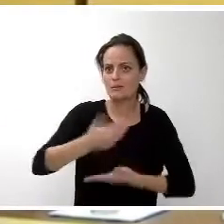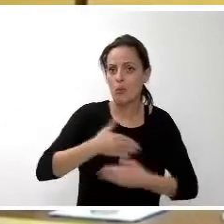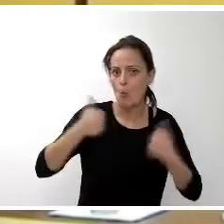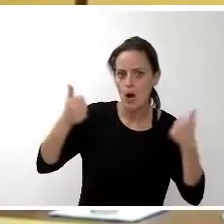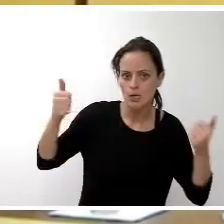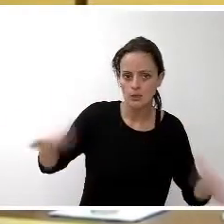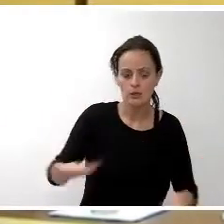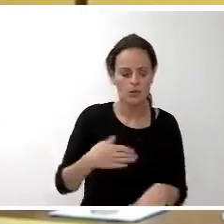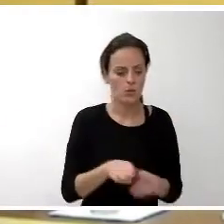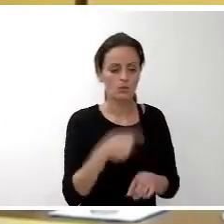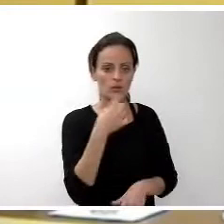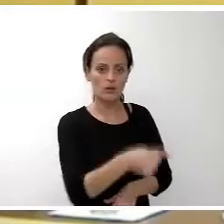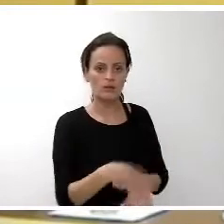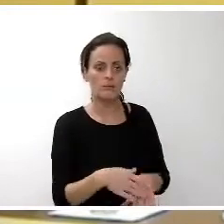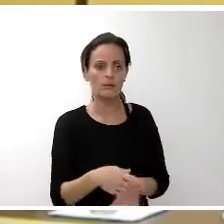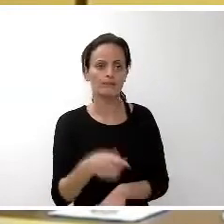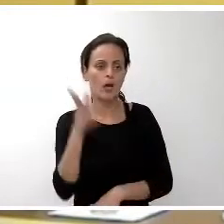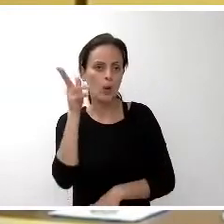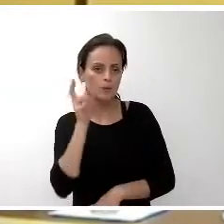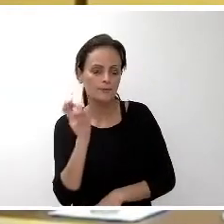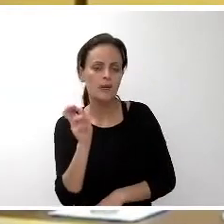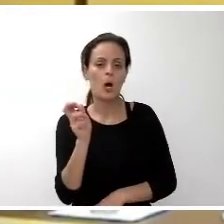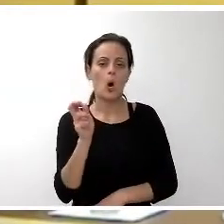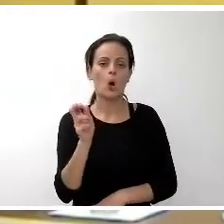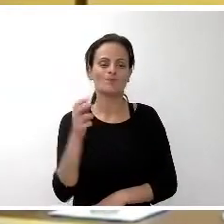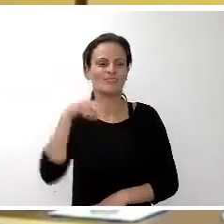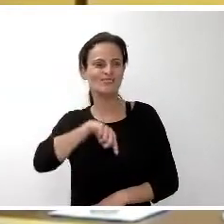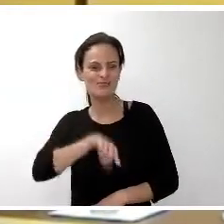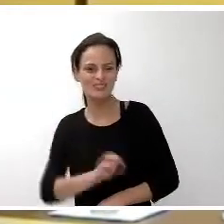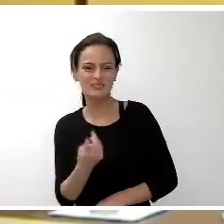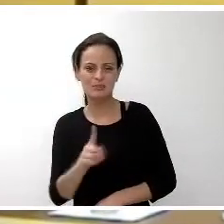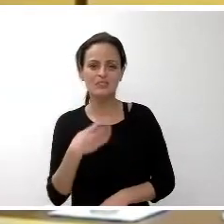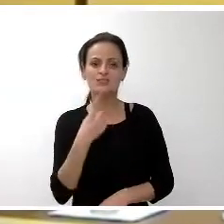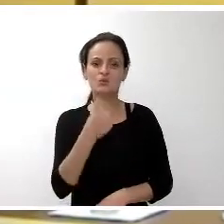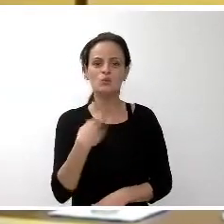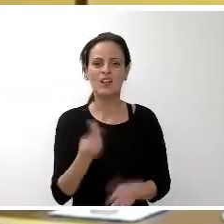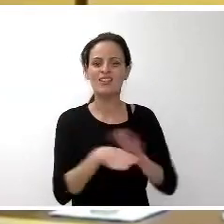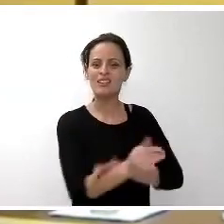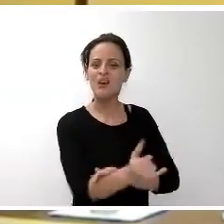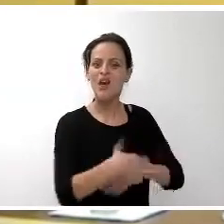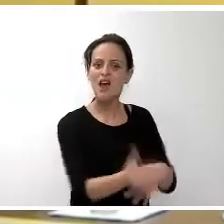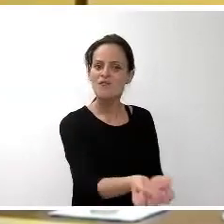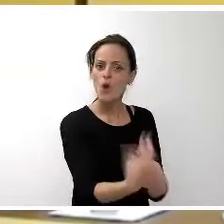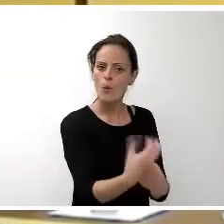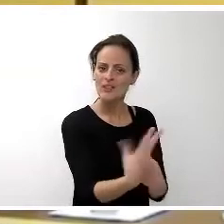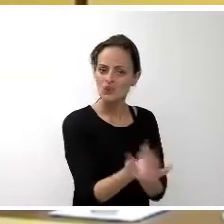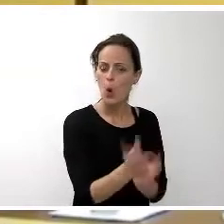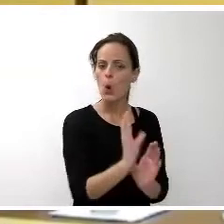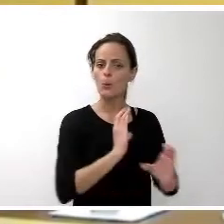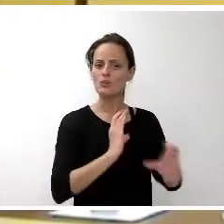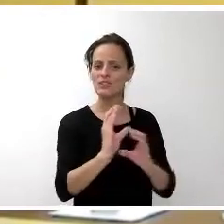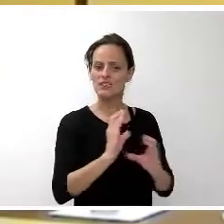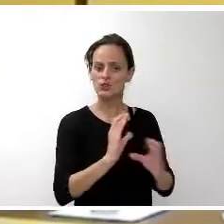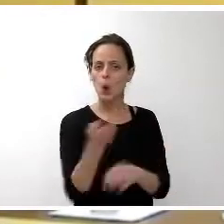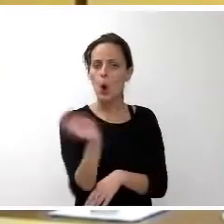como bien has explicado, auditiva, sensorial, tienen dificultades de acceso incluso a la información, a la comunicación y a